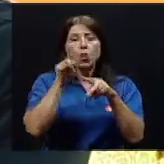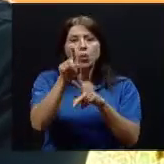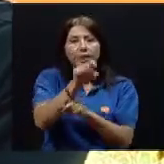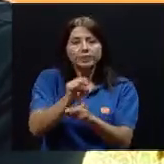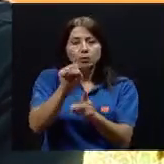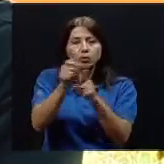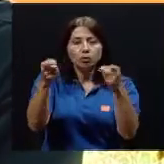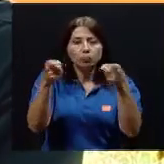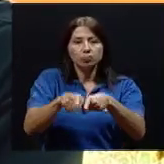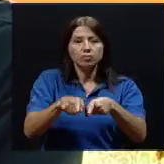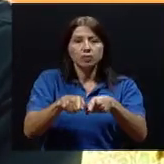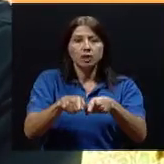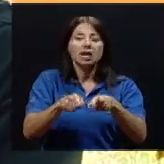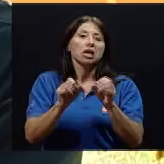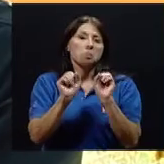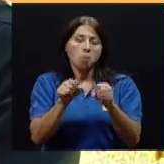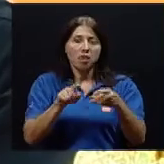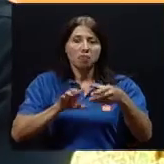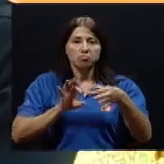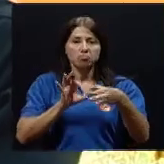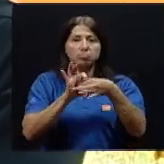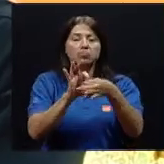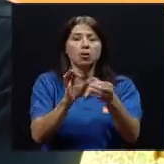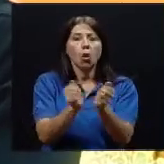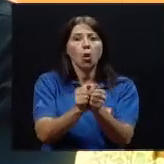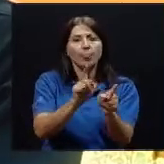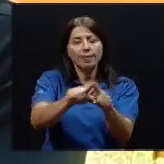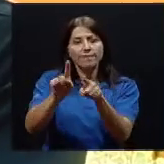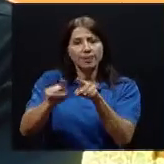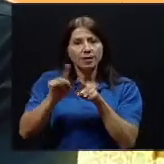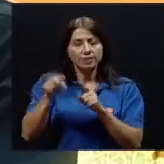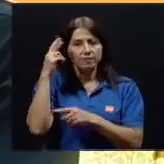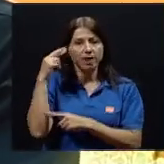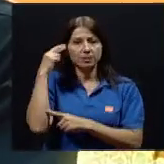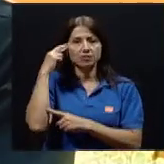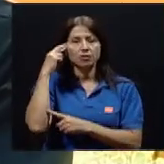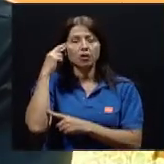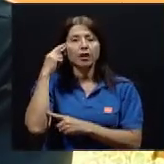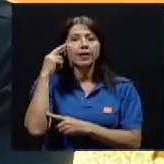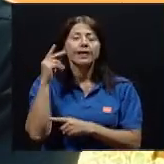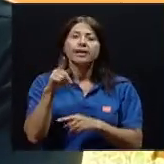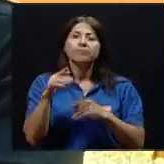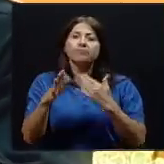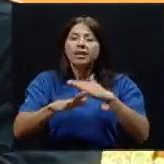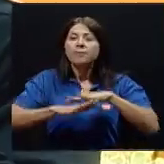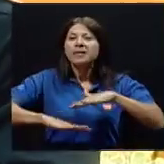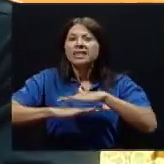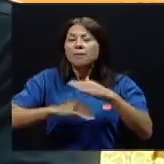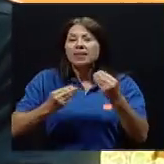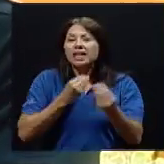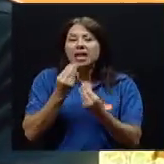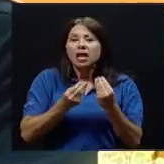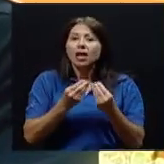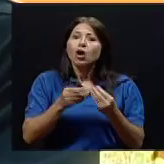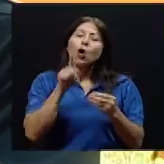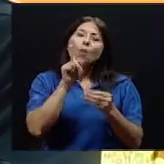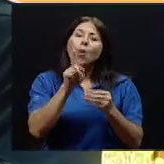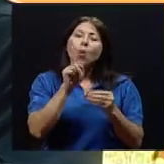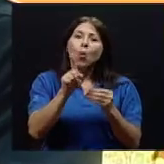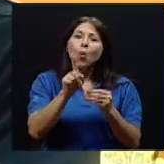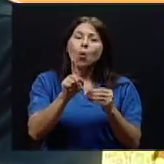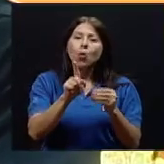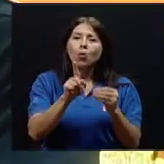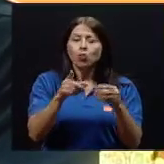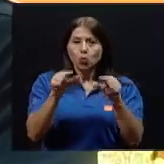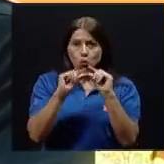vinculada con varias causas. Tal vez eso es lo primero. Entonces, es básicamente una presentación, es un cuadro, un cuadro que